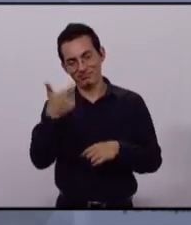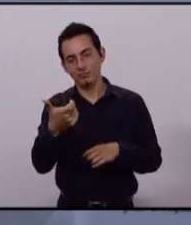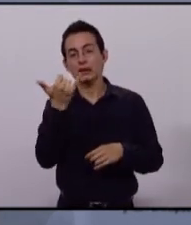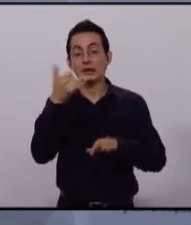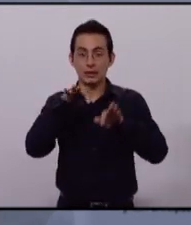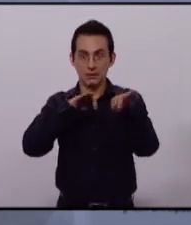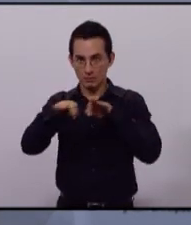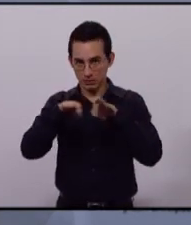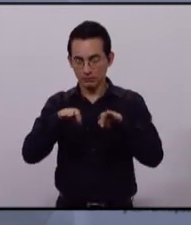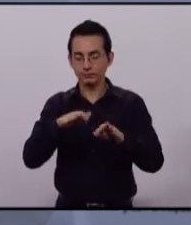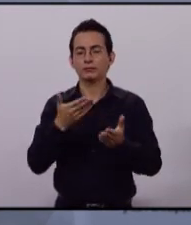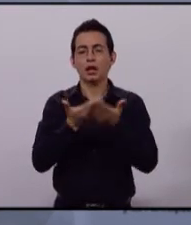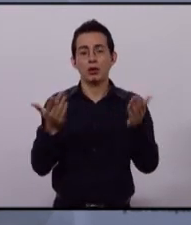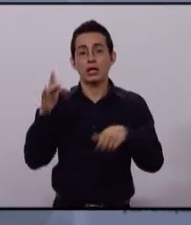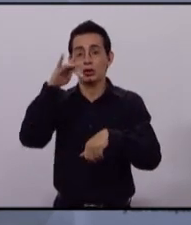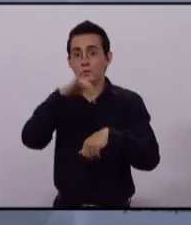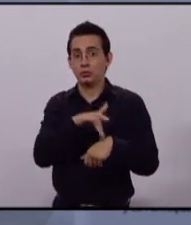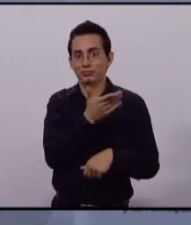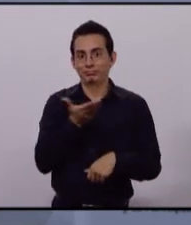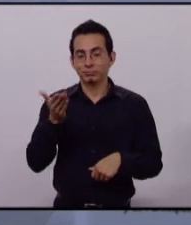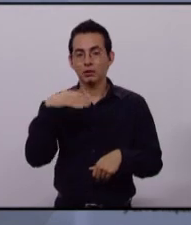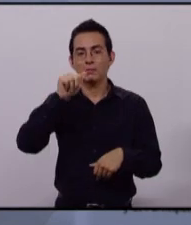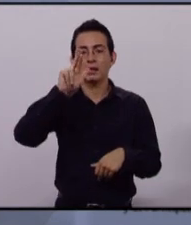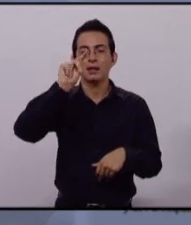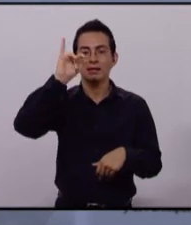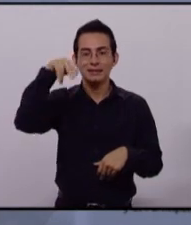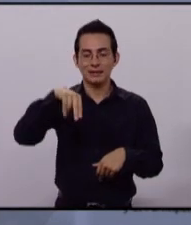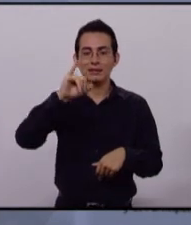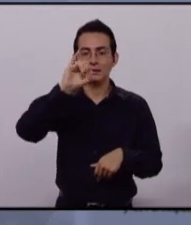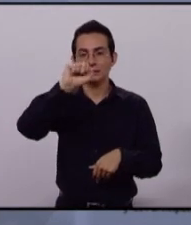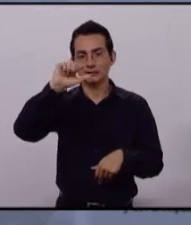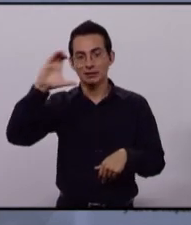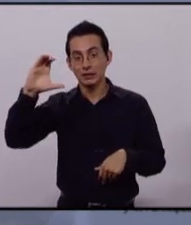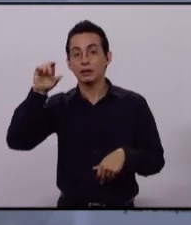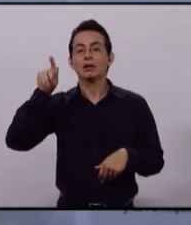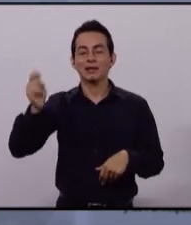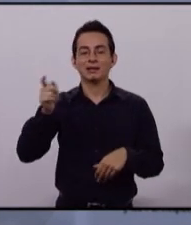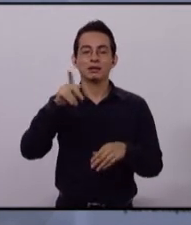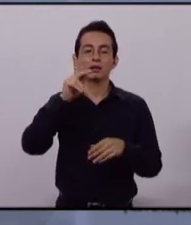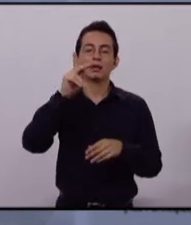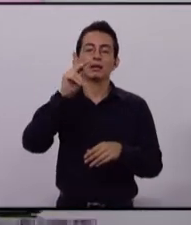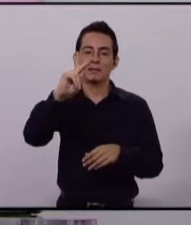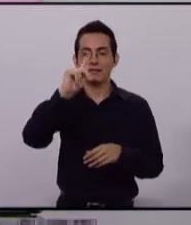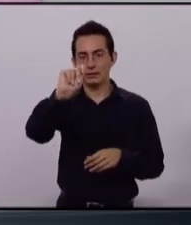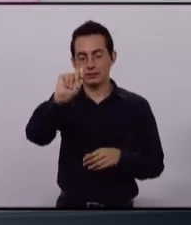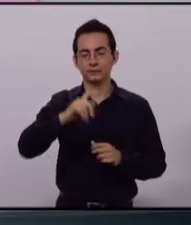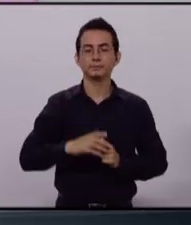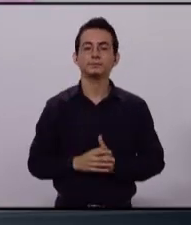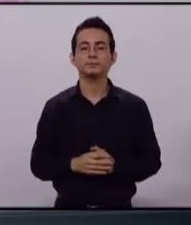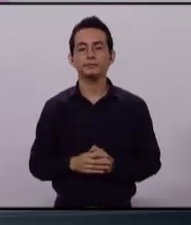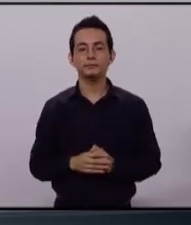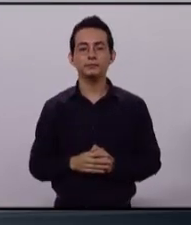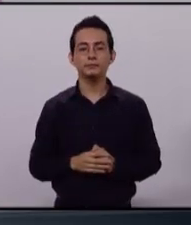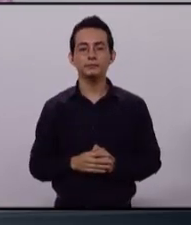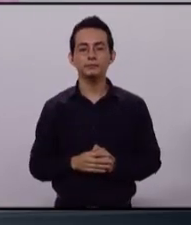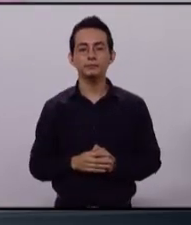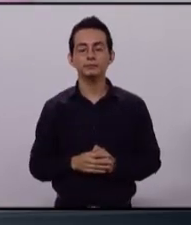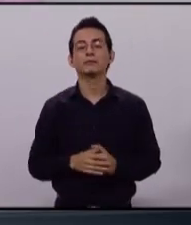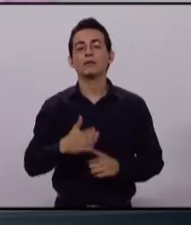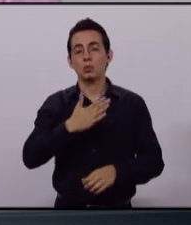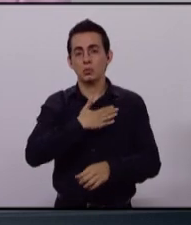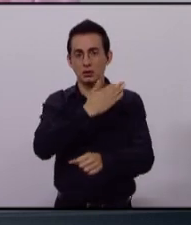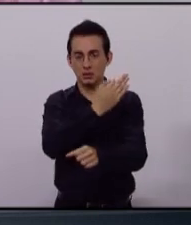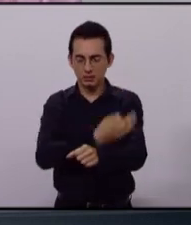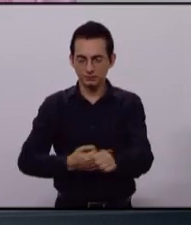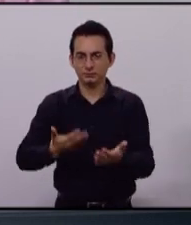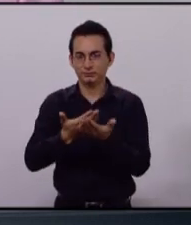y trabajo. Es el turno ahora de Martín Isaac Pérez, candidato del Partido del Trabajo. Muy buenas tardes.